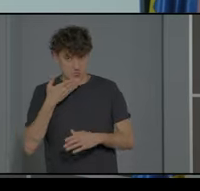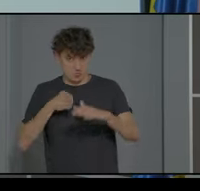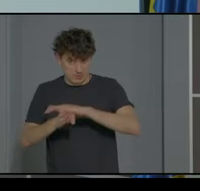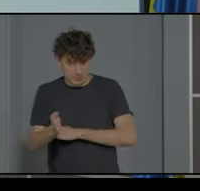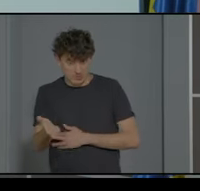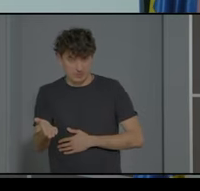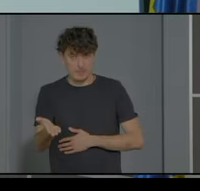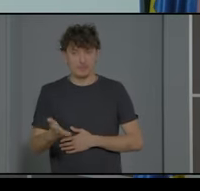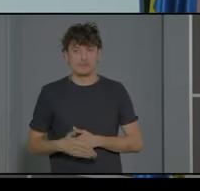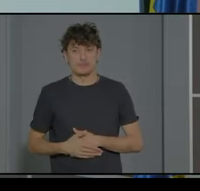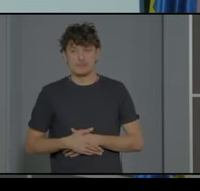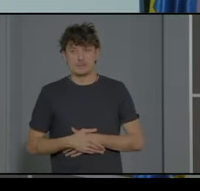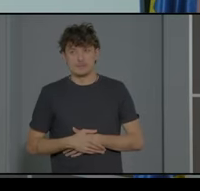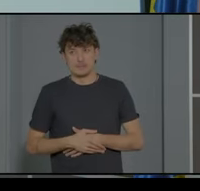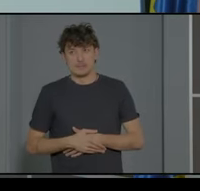esto